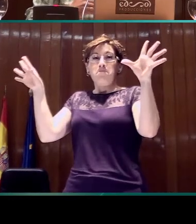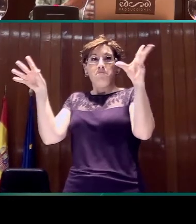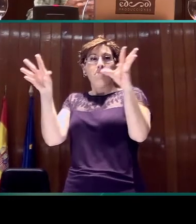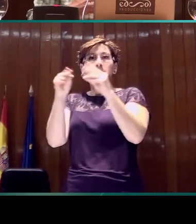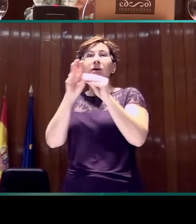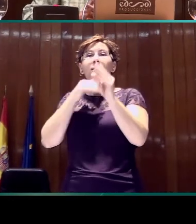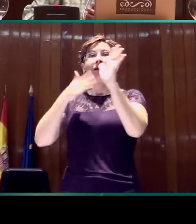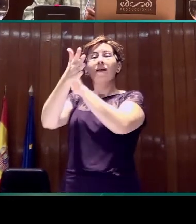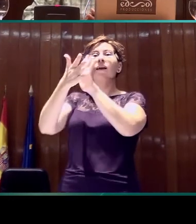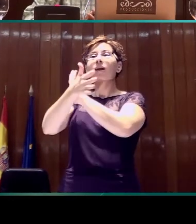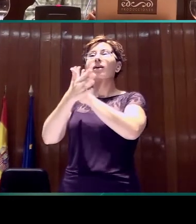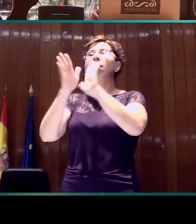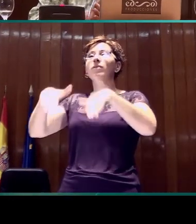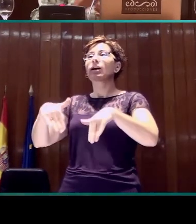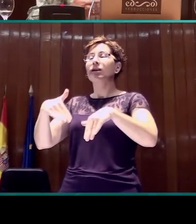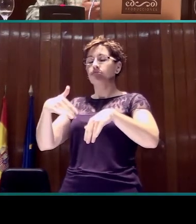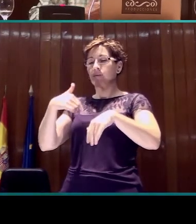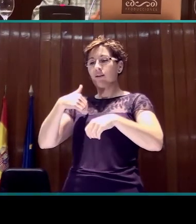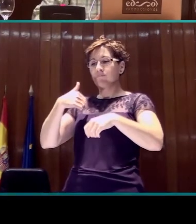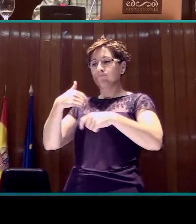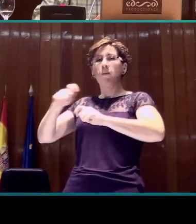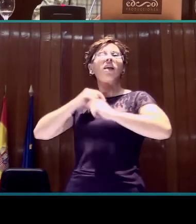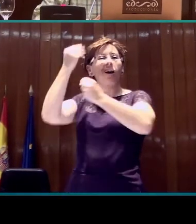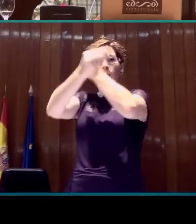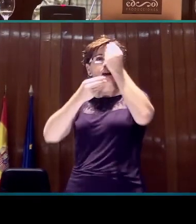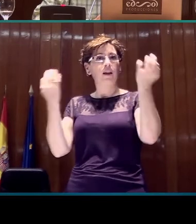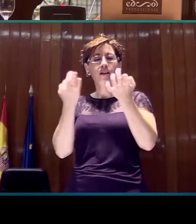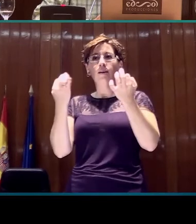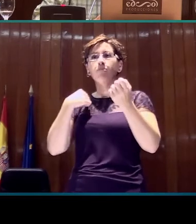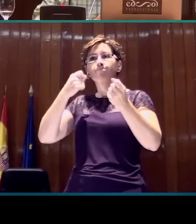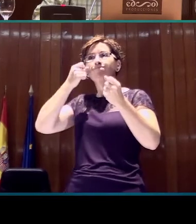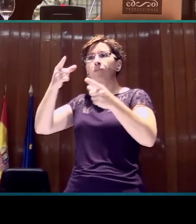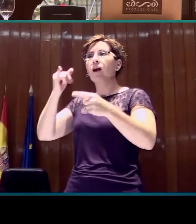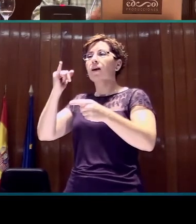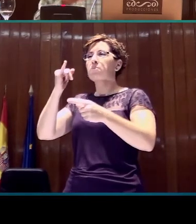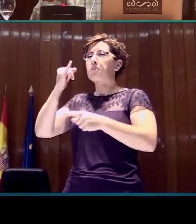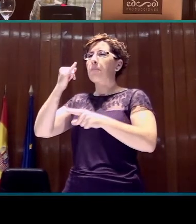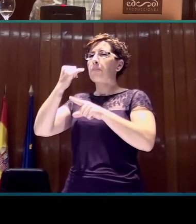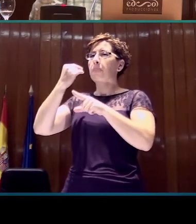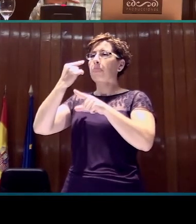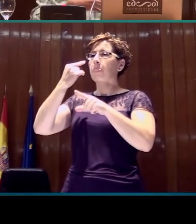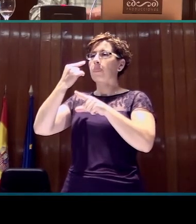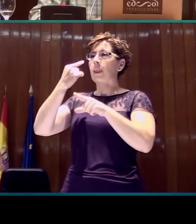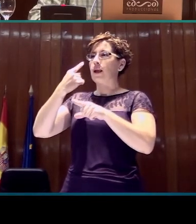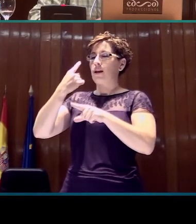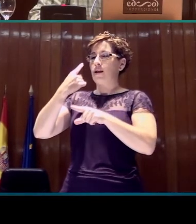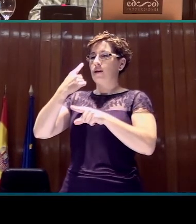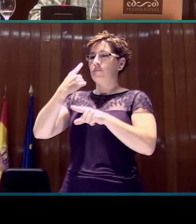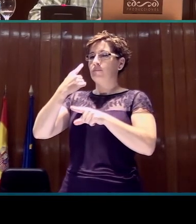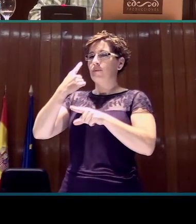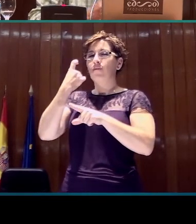Sí que todo esto me ha hecho reflexionar y creo que hay unos cuantos pasos que me gustaría dar continuando y adentrándome en este mundo